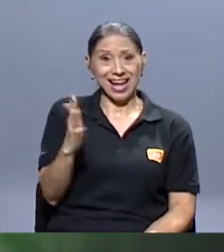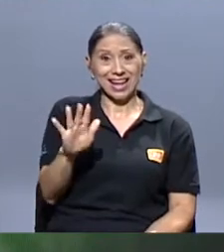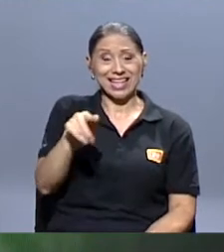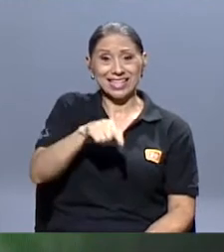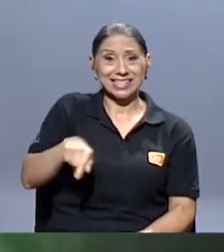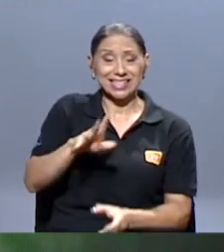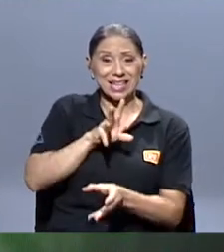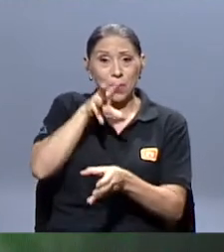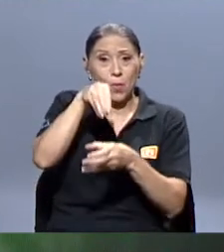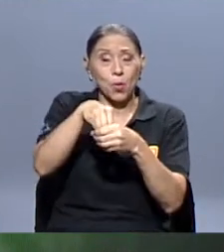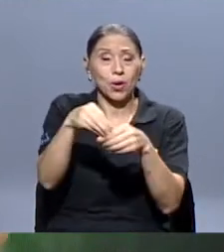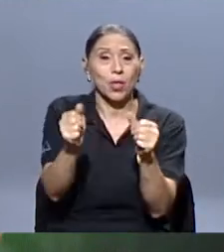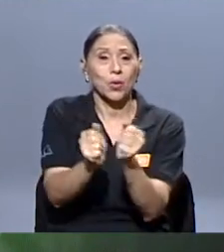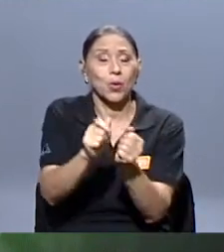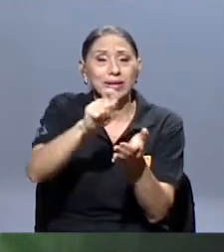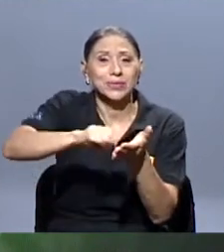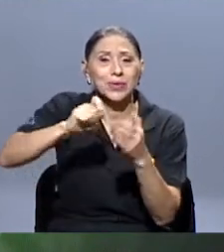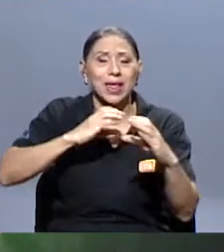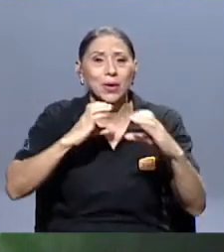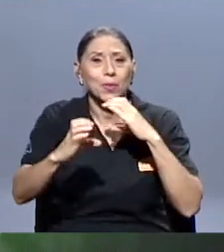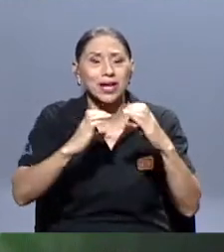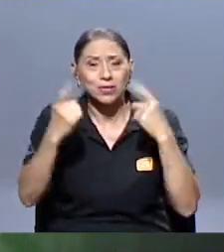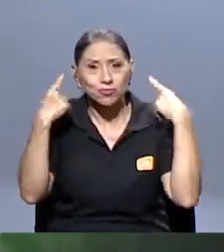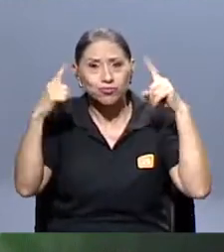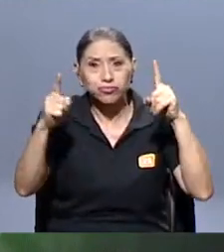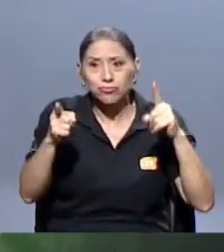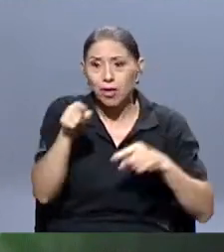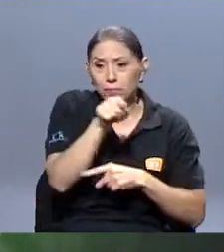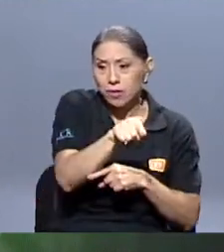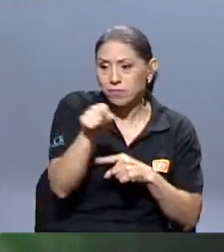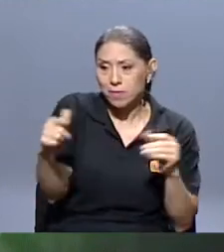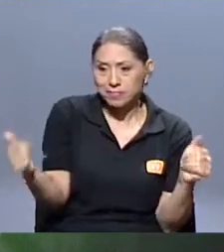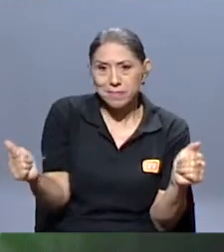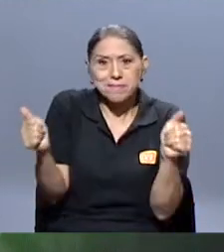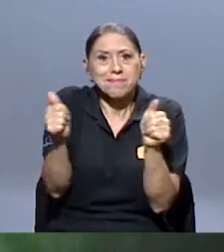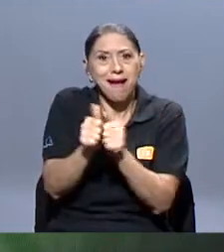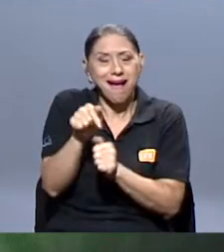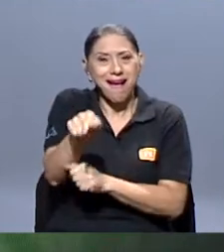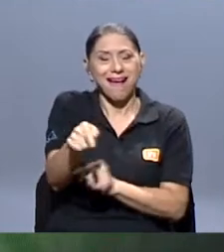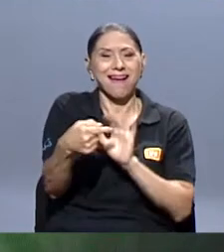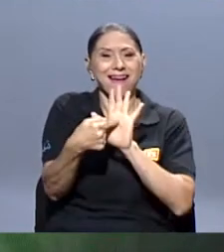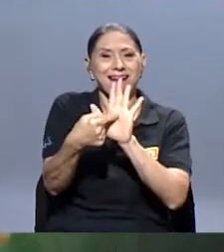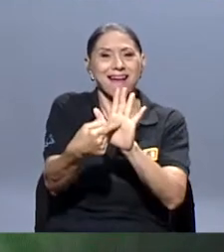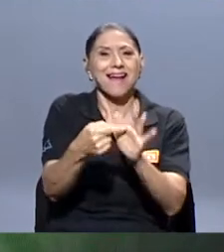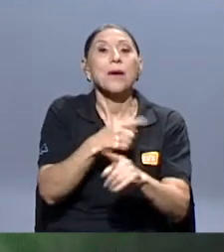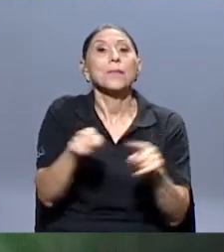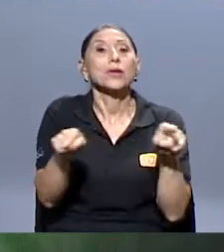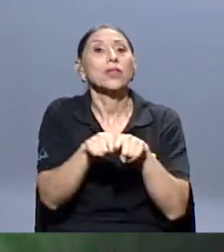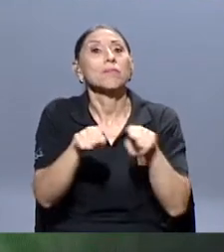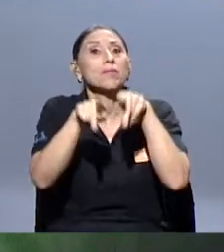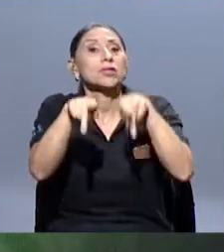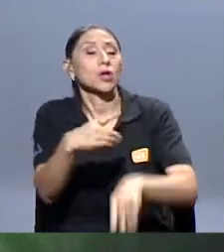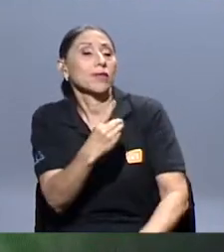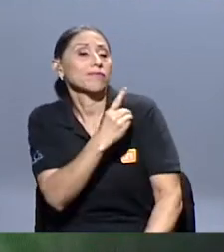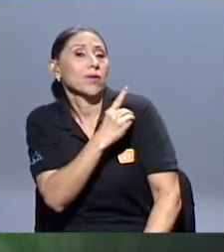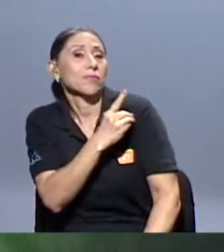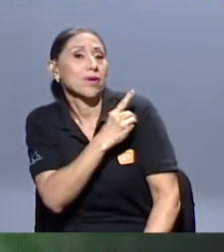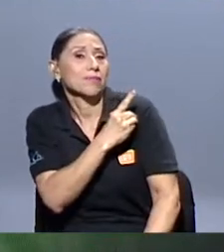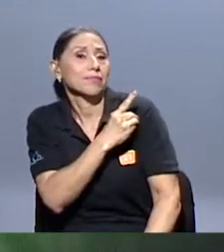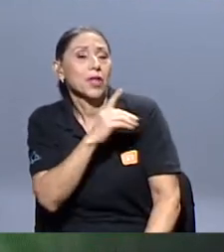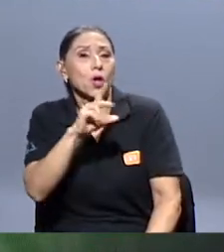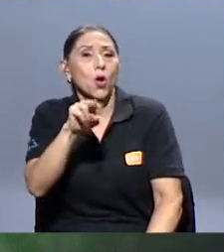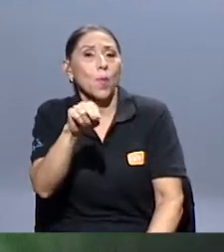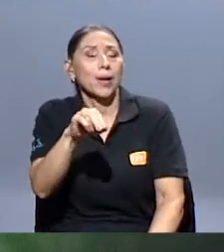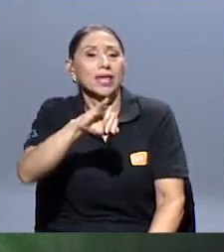sistemáticamente con la Escuela de Comunicación para lograrlo. Somos coproductores de este producto final, pero por supuesto para quien lo dirige, que es nuestro